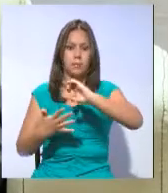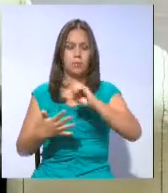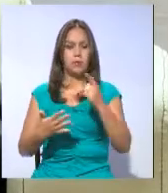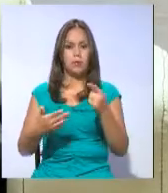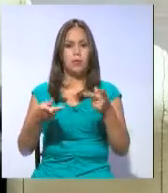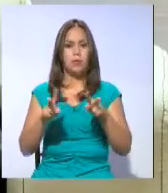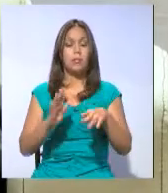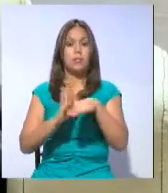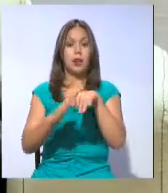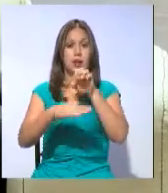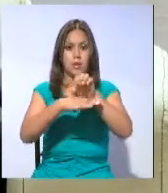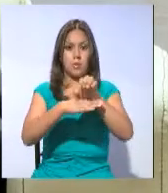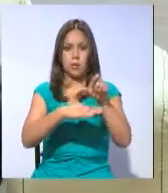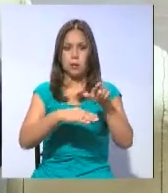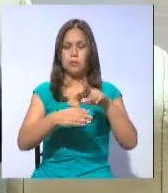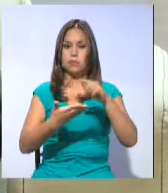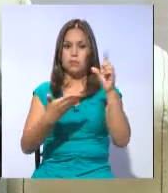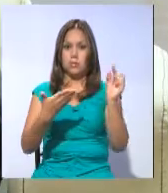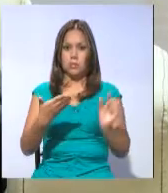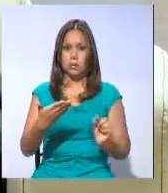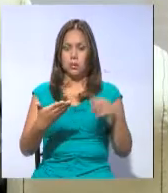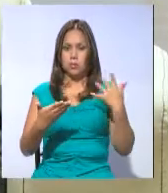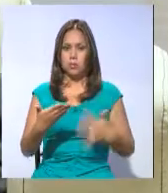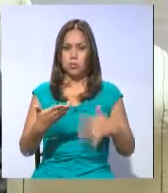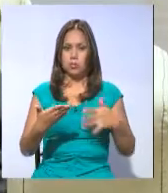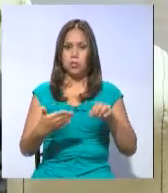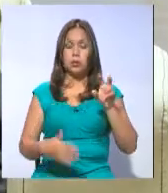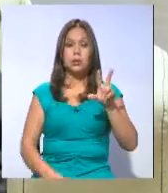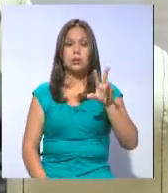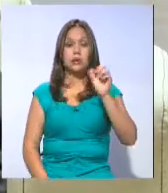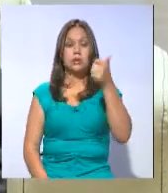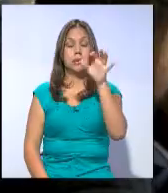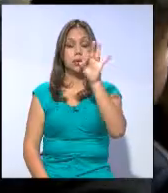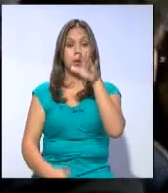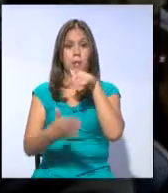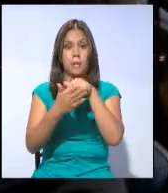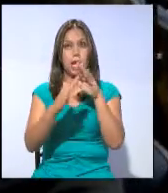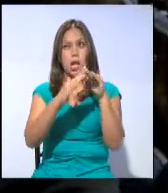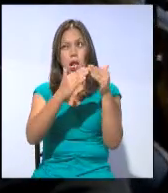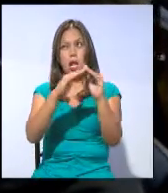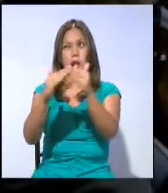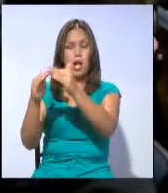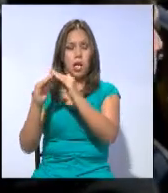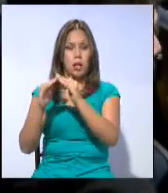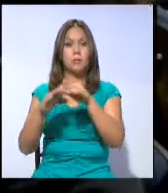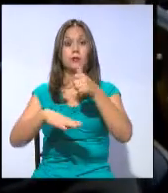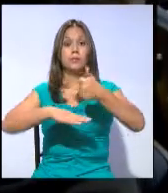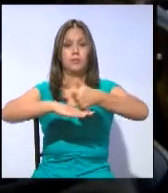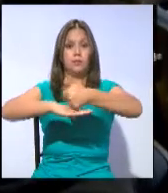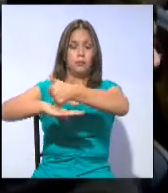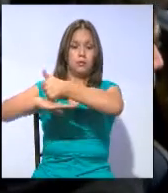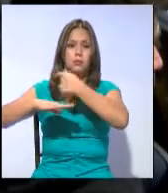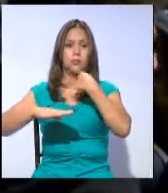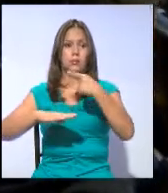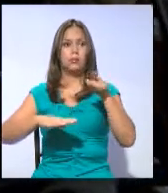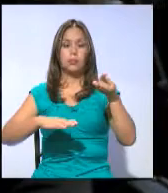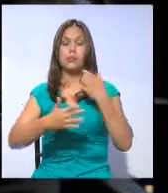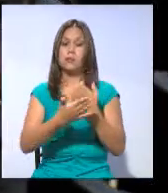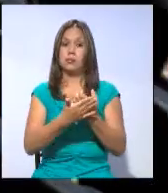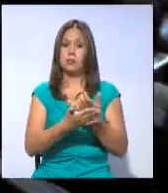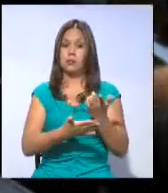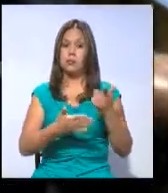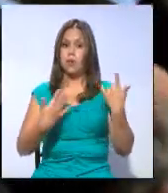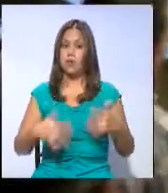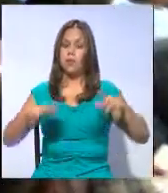justamente el financiamiento de esas 329 mil viviendas. Las autoridades coincidieron en que las medidas económicas